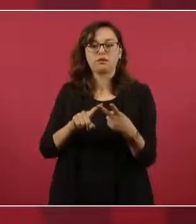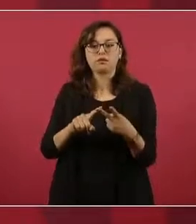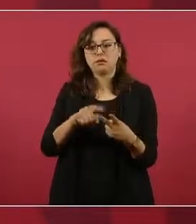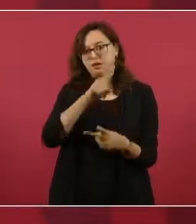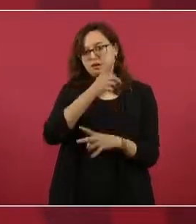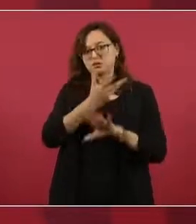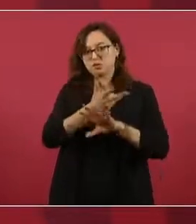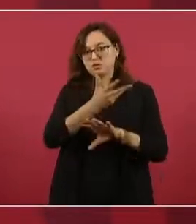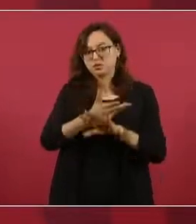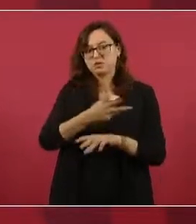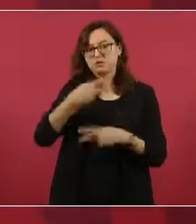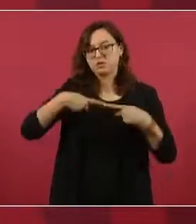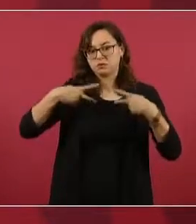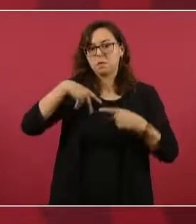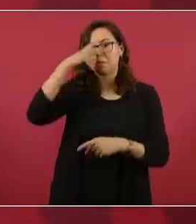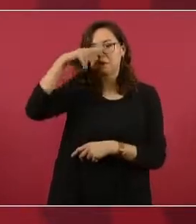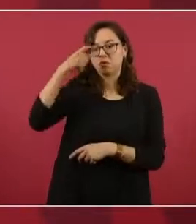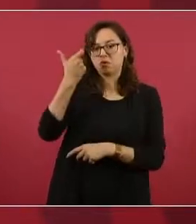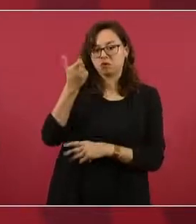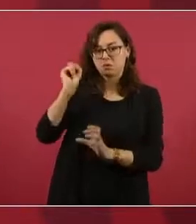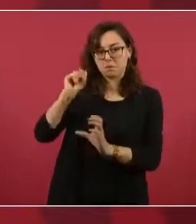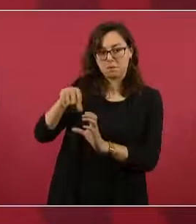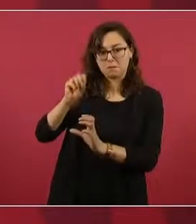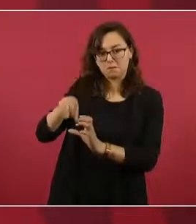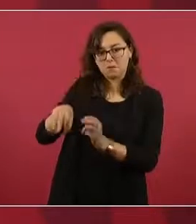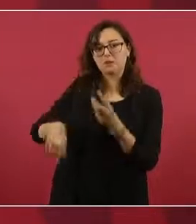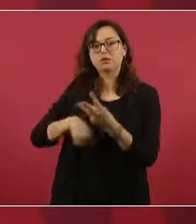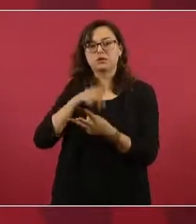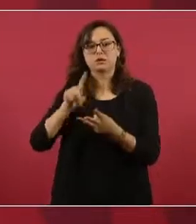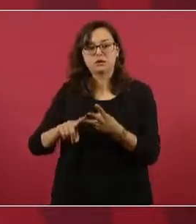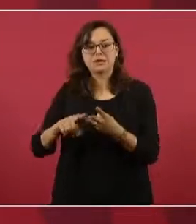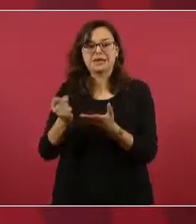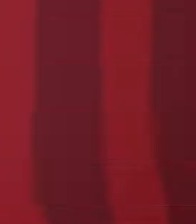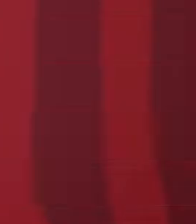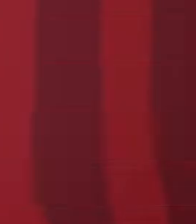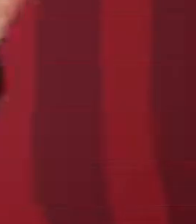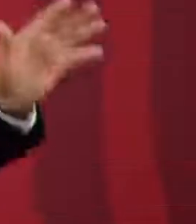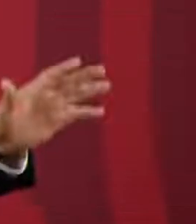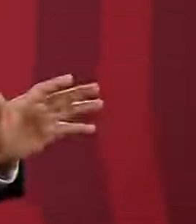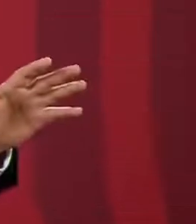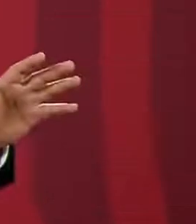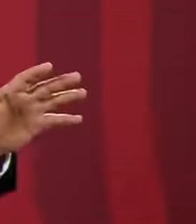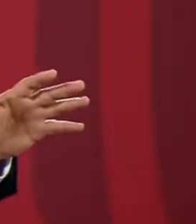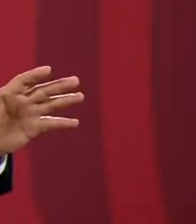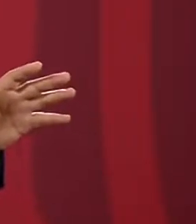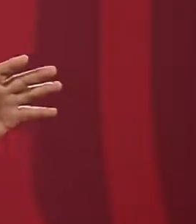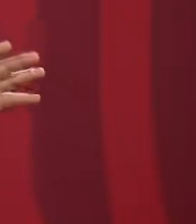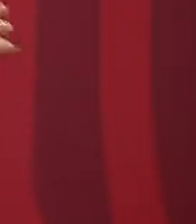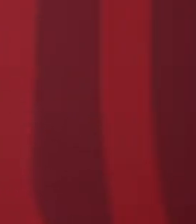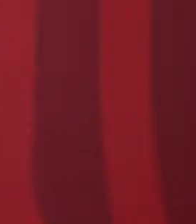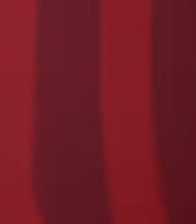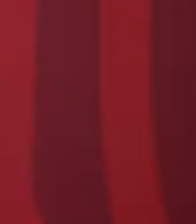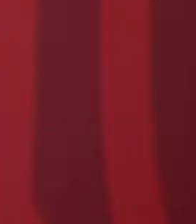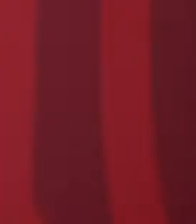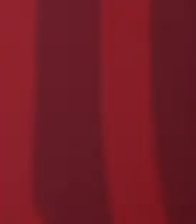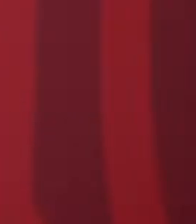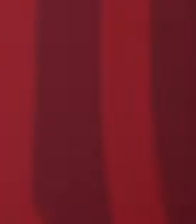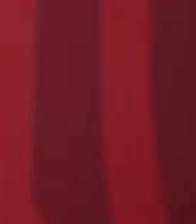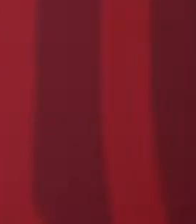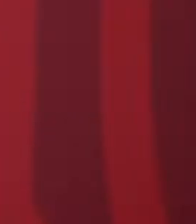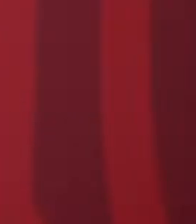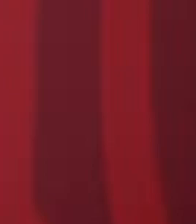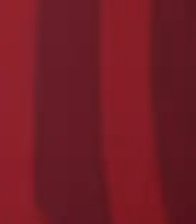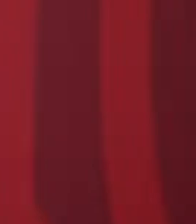remesas, dar los créditos, pero no, eso lo